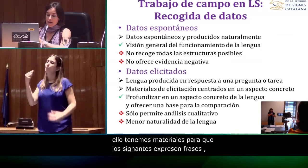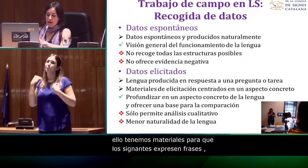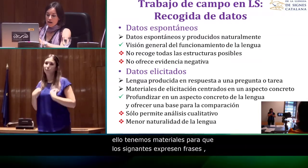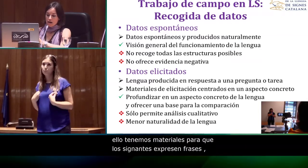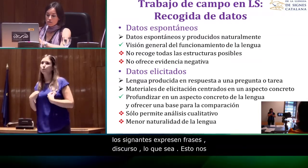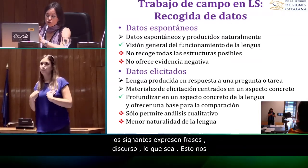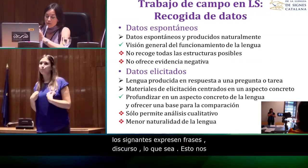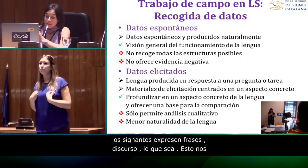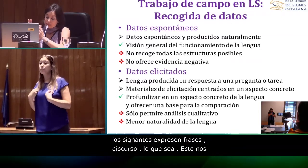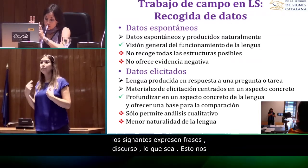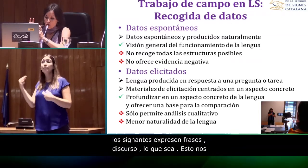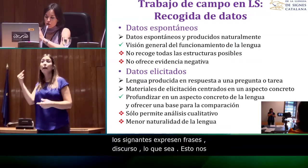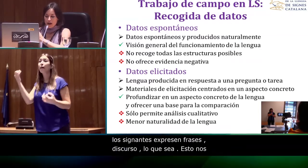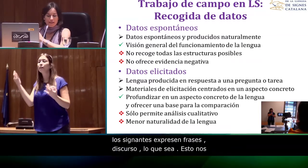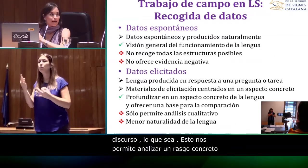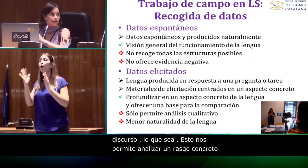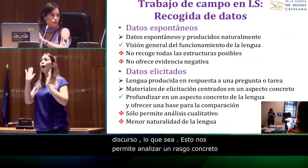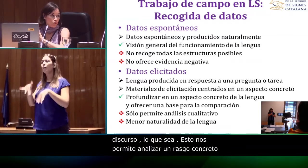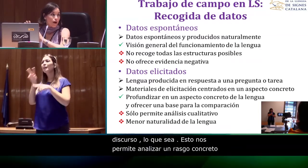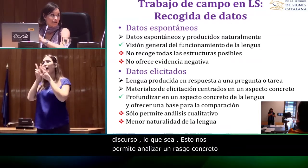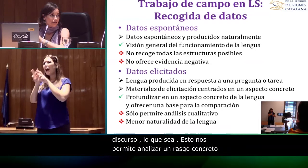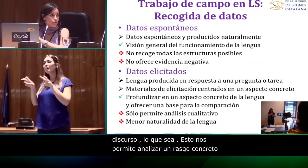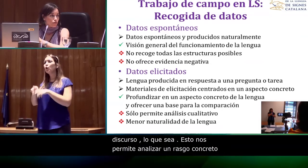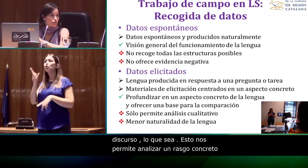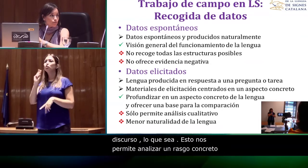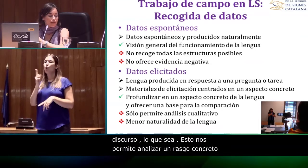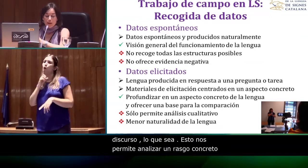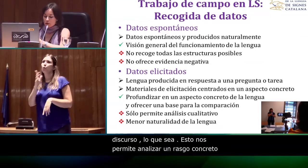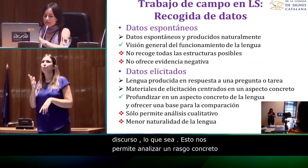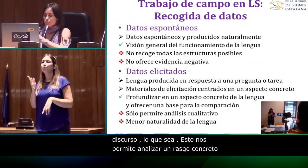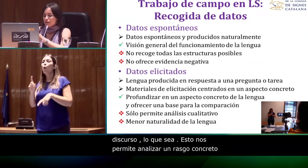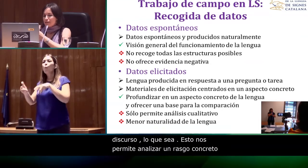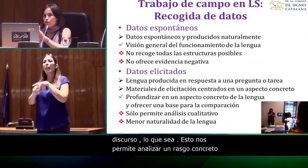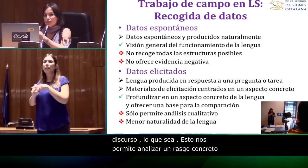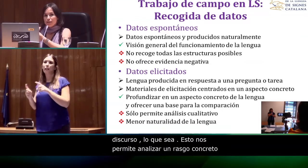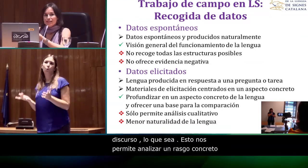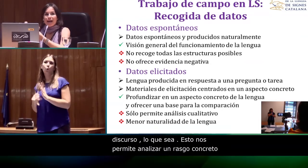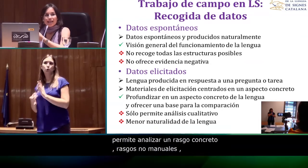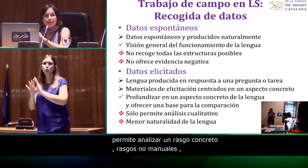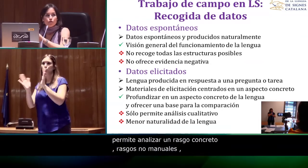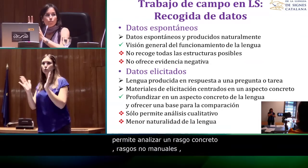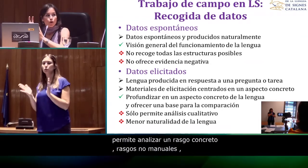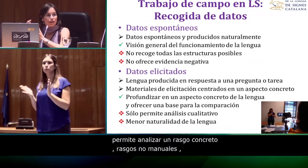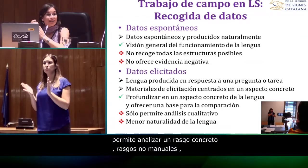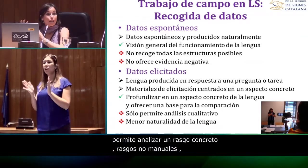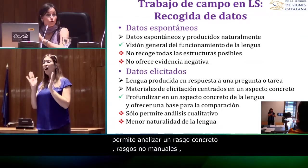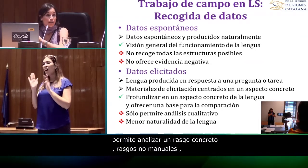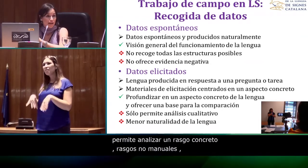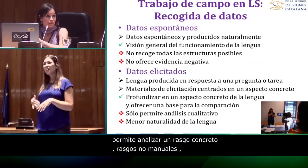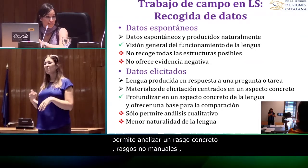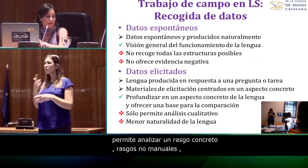nos permite solo hacer análisis cualitativos, pero más importante, muchas veces carecen un poco de